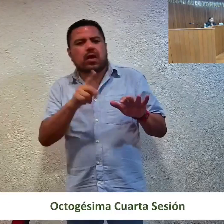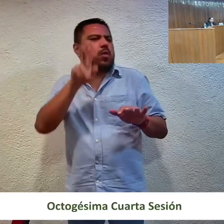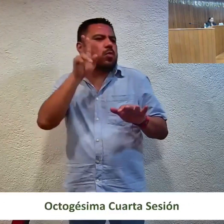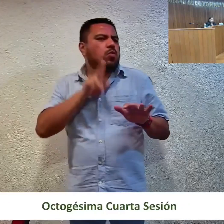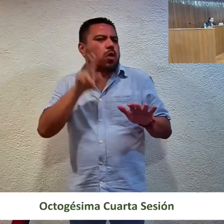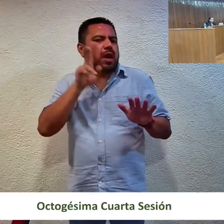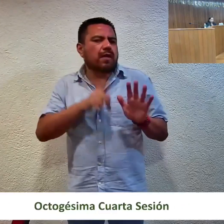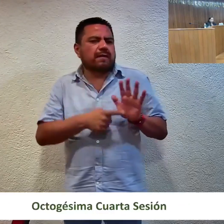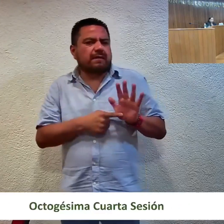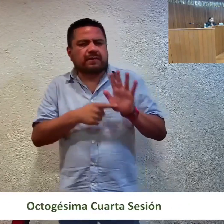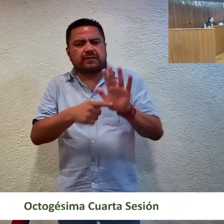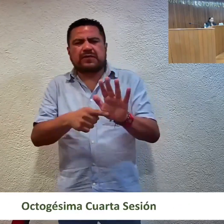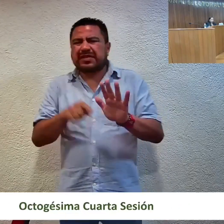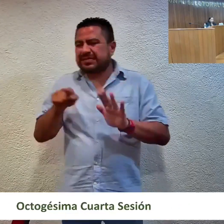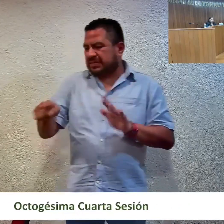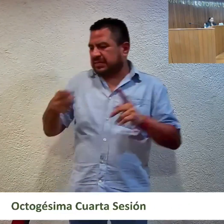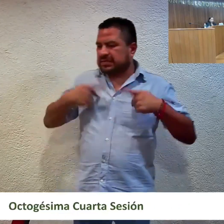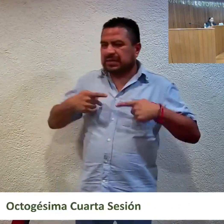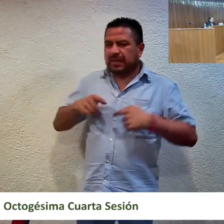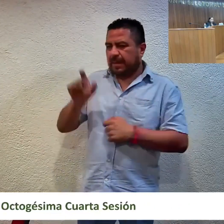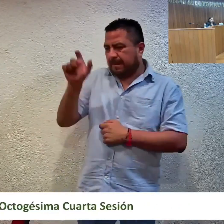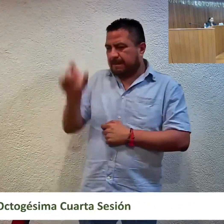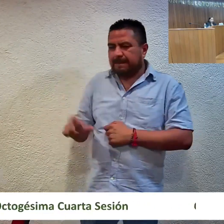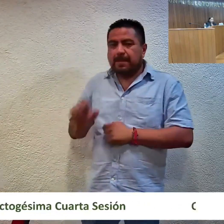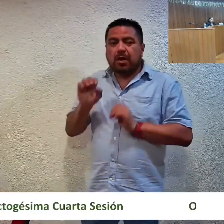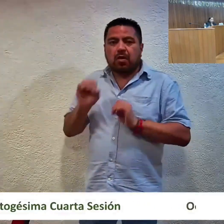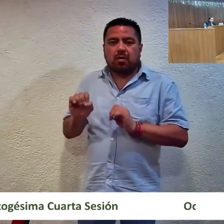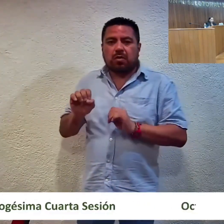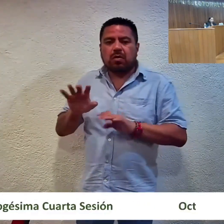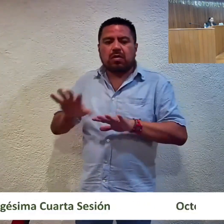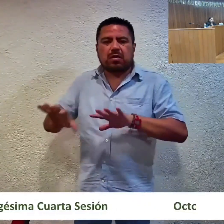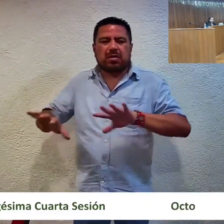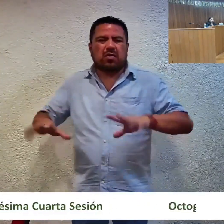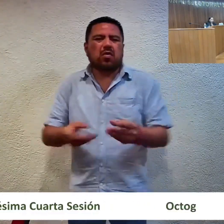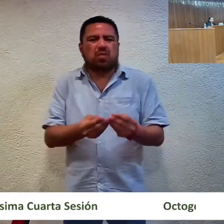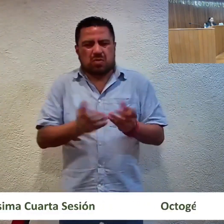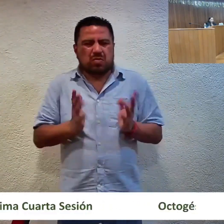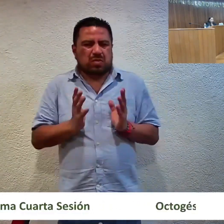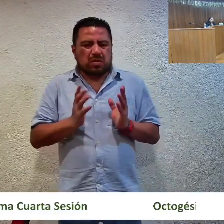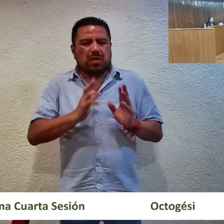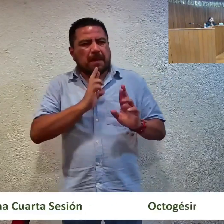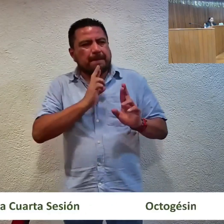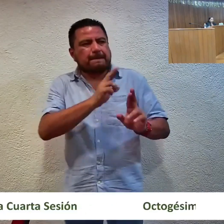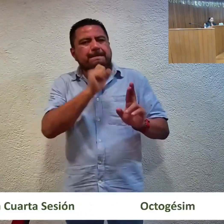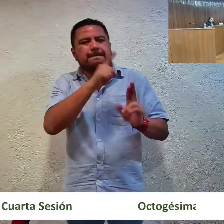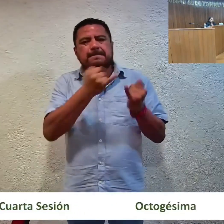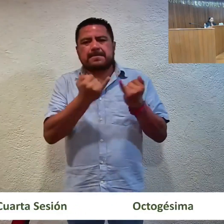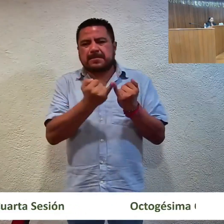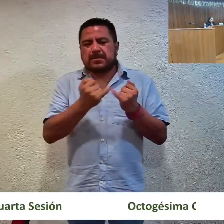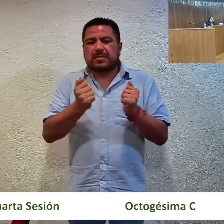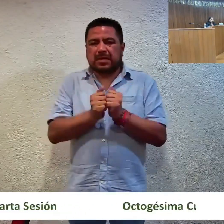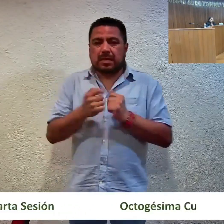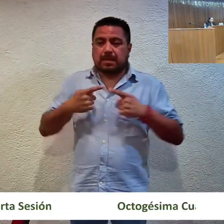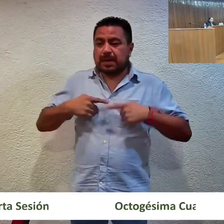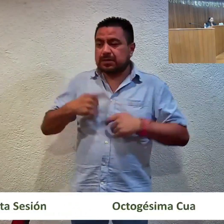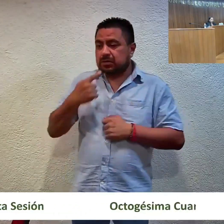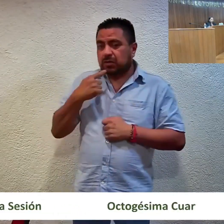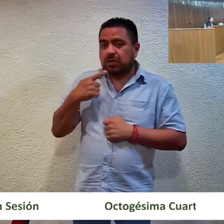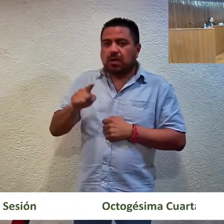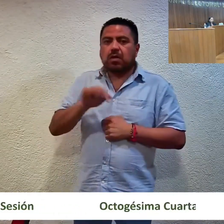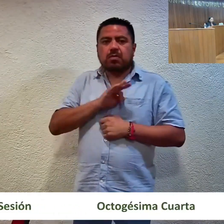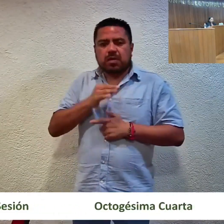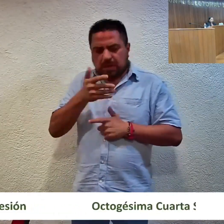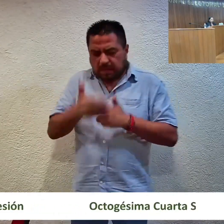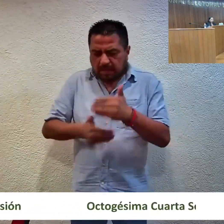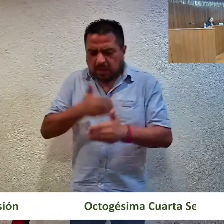ofrecidas por la denunciante, o incluso las que hubiera recabado, así como la contestación formulada por la denunciada, procediera al